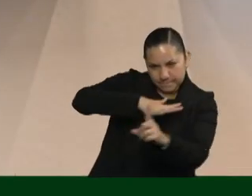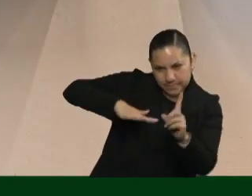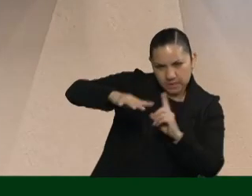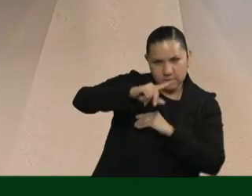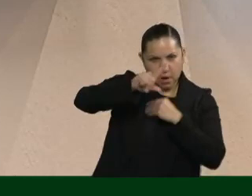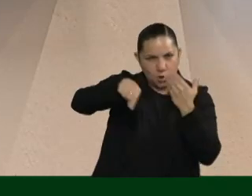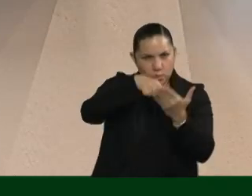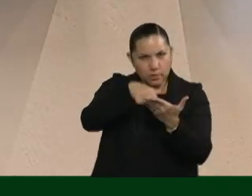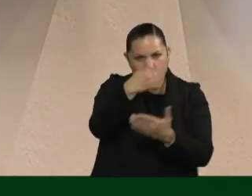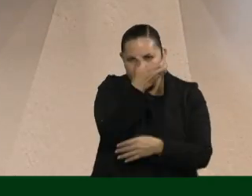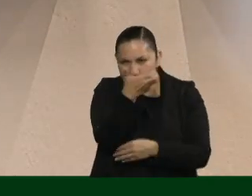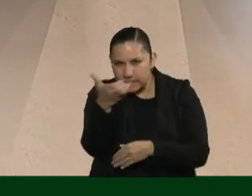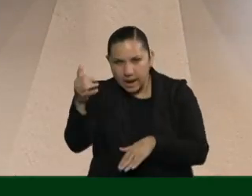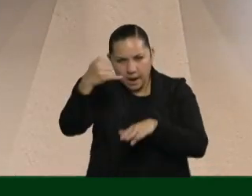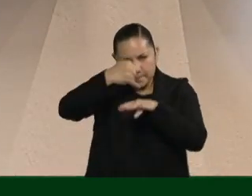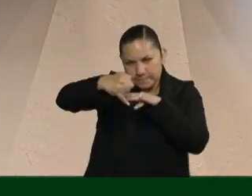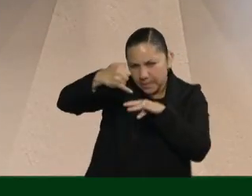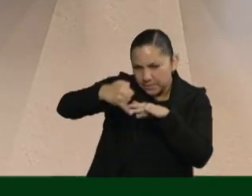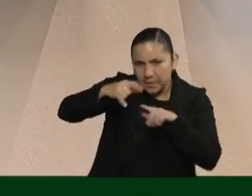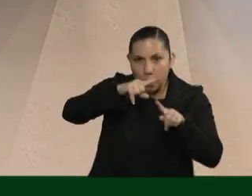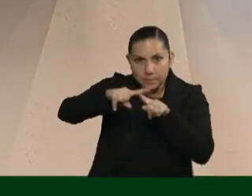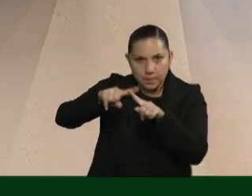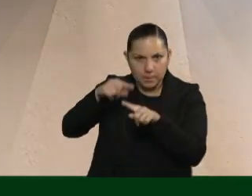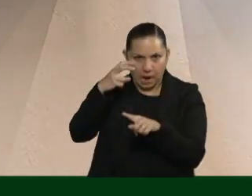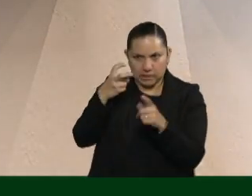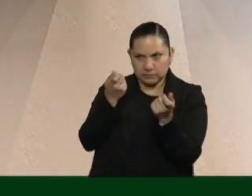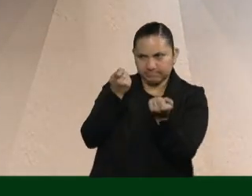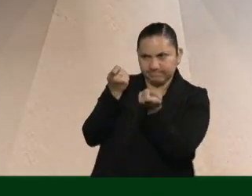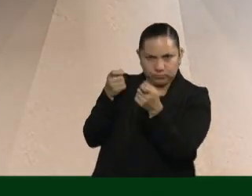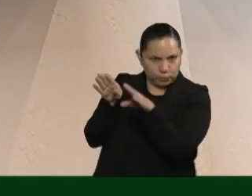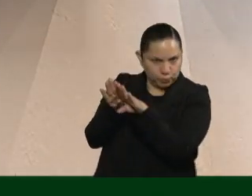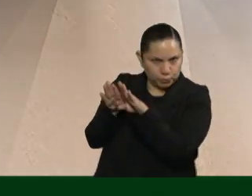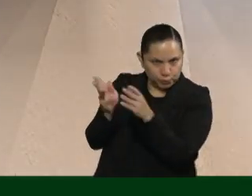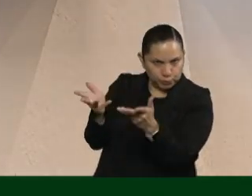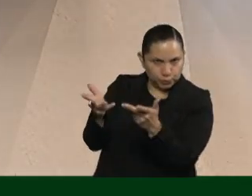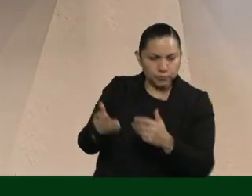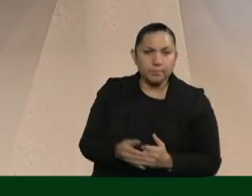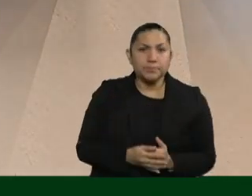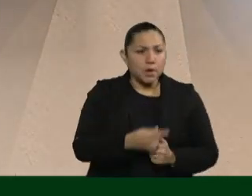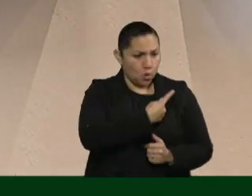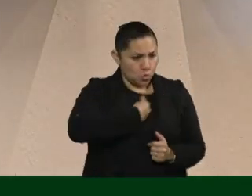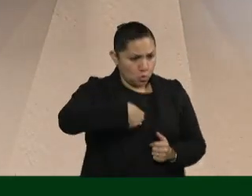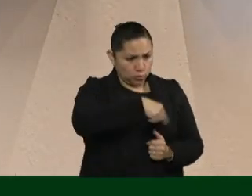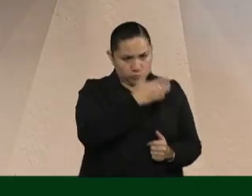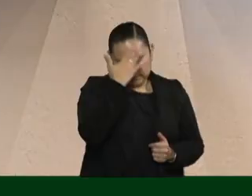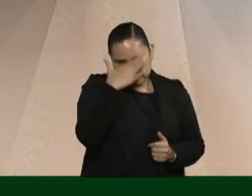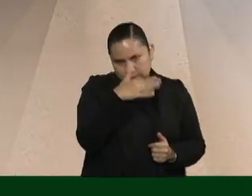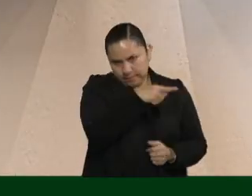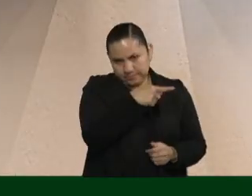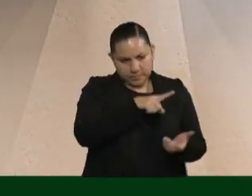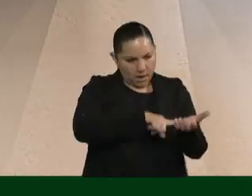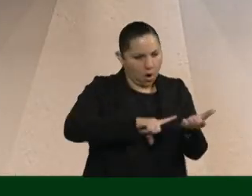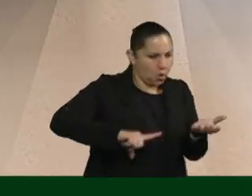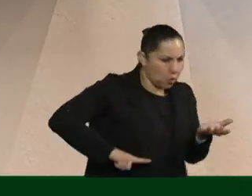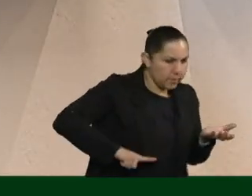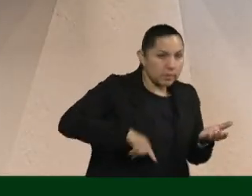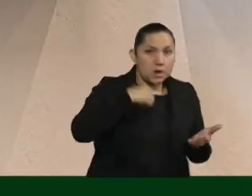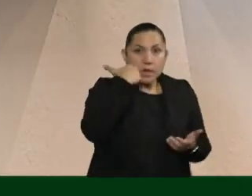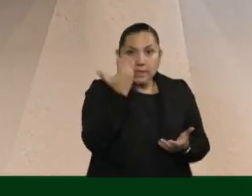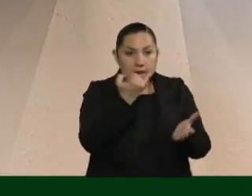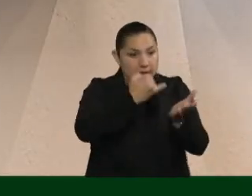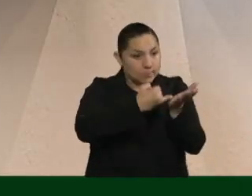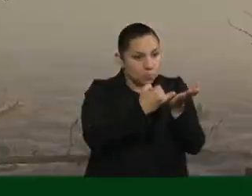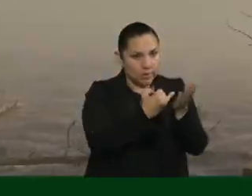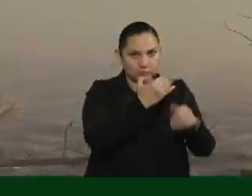Si bien es cierto la política de nuestro gobierno es no crear nuevos impuestos, pero cómo ayudamos a las comunidades para que